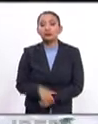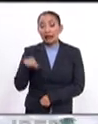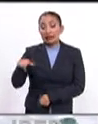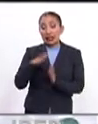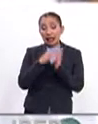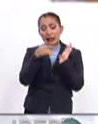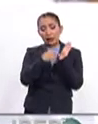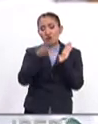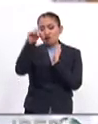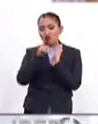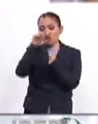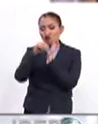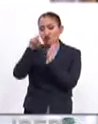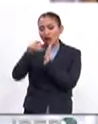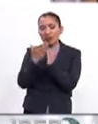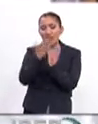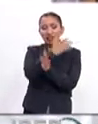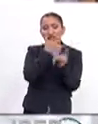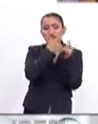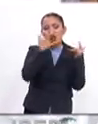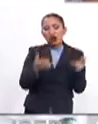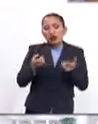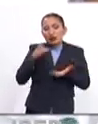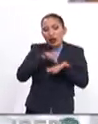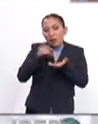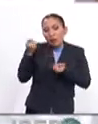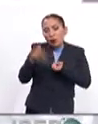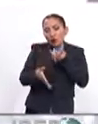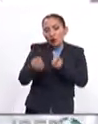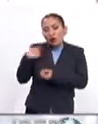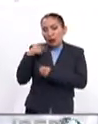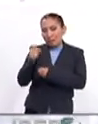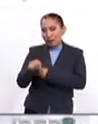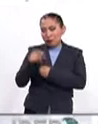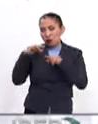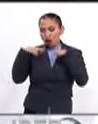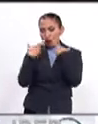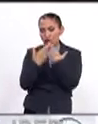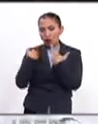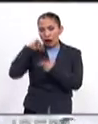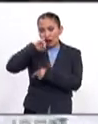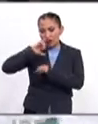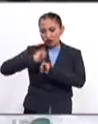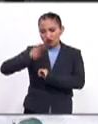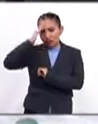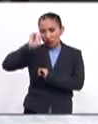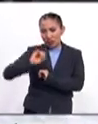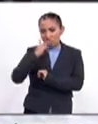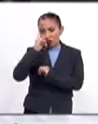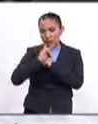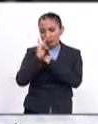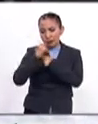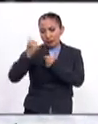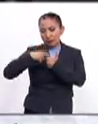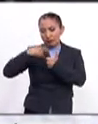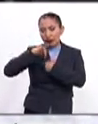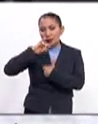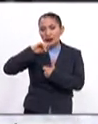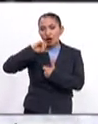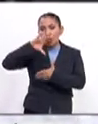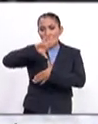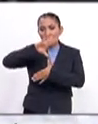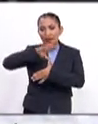Este libro es una recopilación de antecedentes y contribuciones de las cumbres de jefes de Estado y de gobierno de los 22 países que conforman